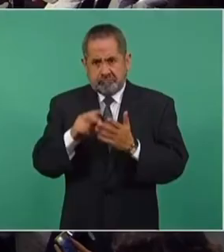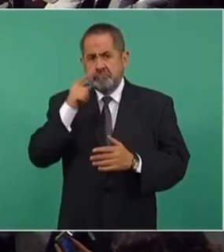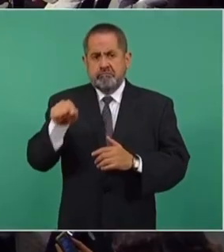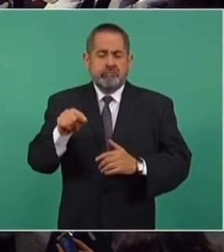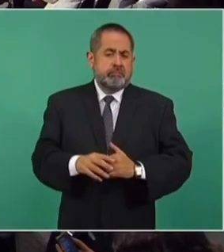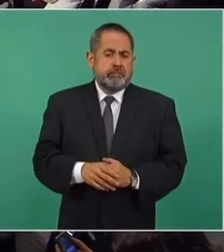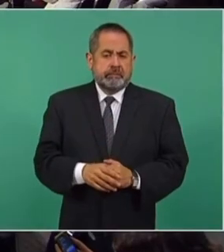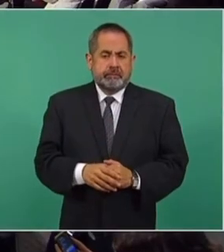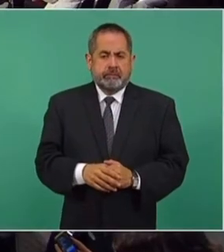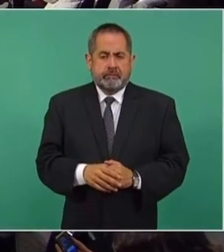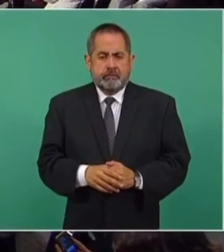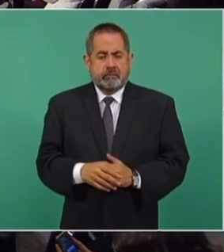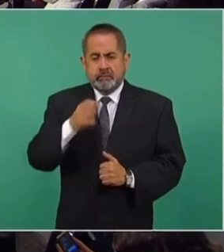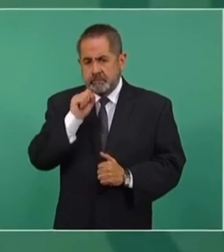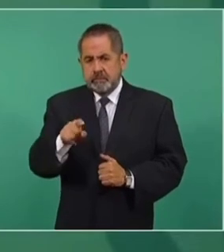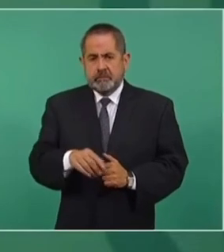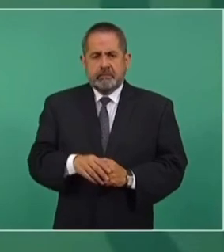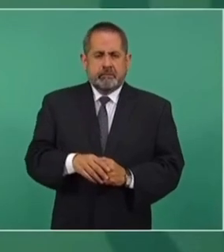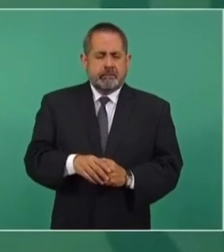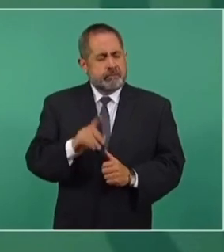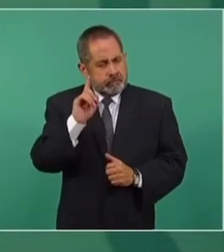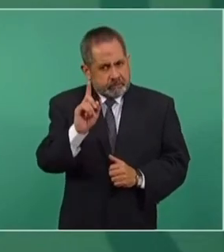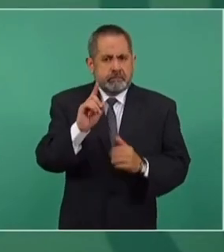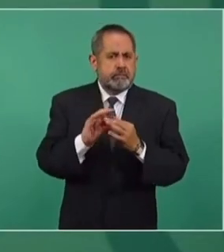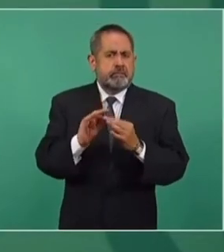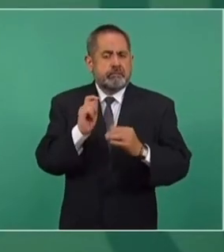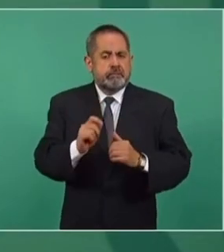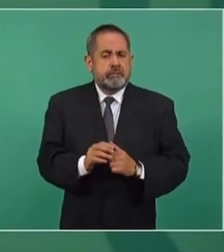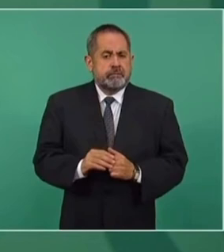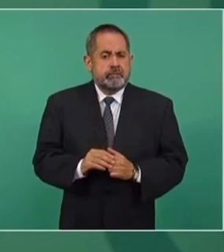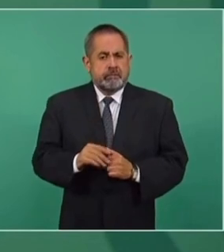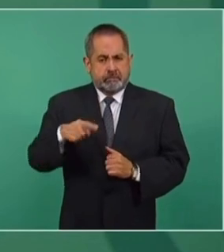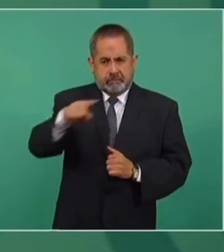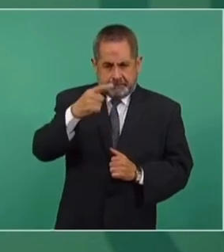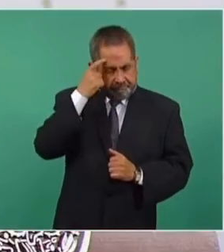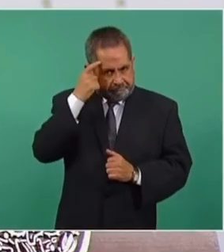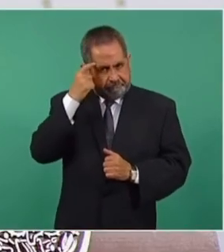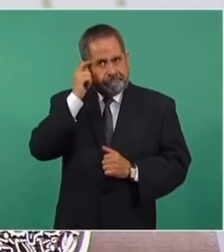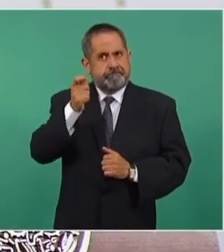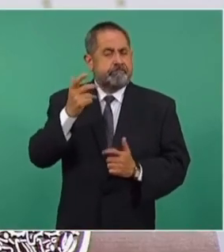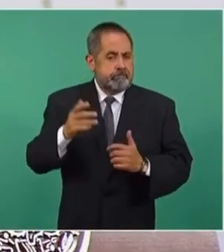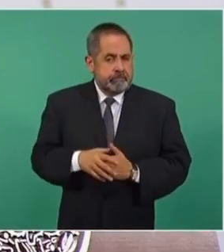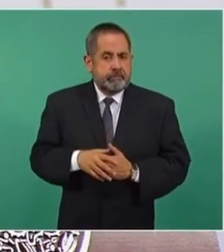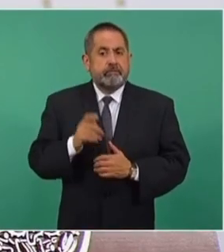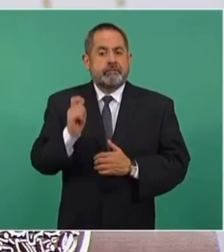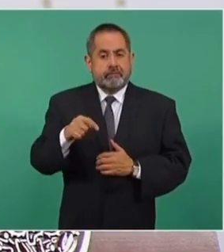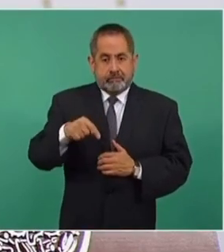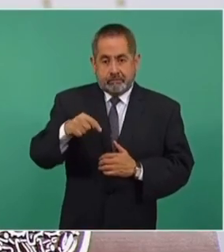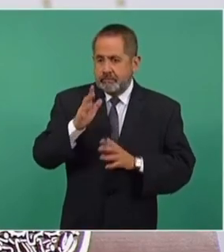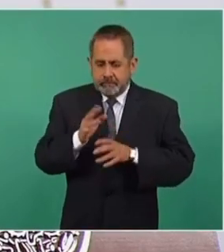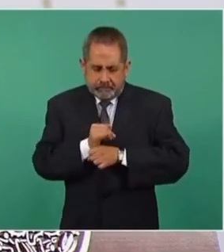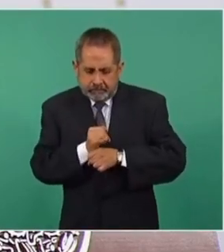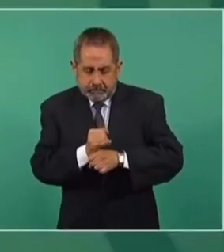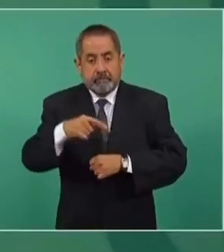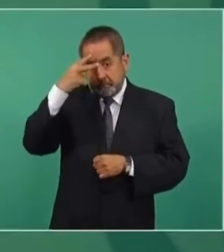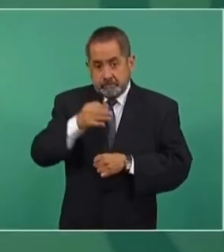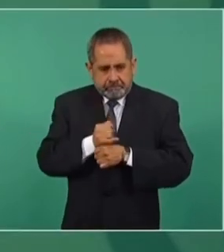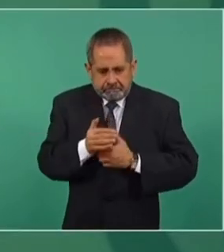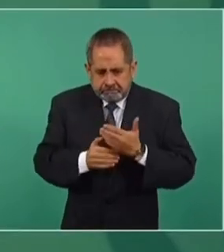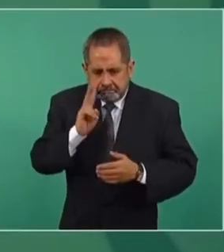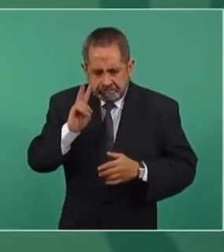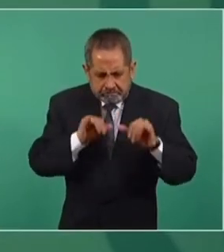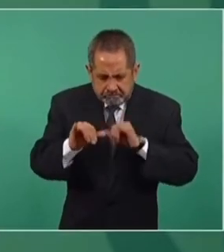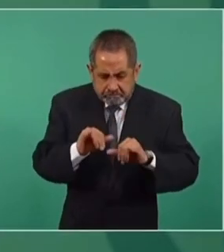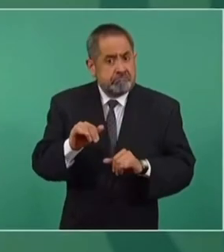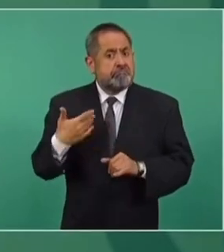contrato. Además, hay algo que deben ustedes tomar en cuenta. Ya se está haciendo la investigación en México, y va muy bien,